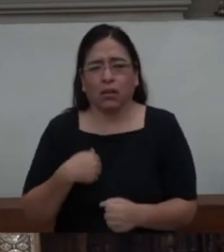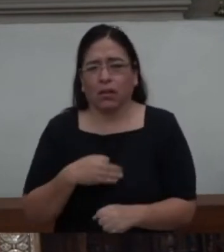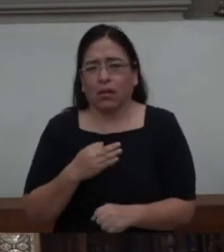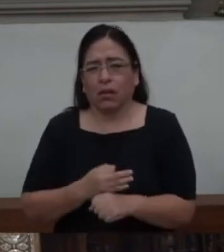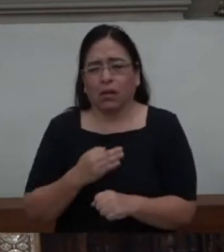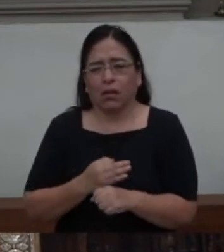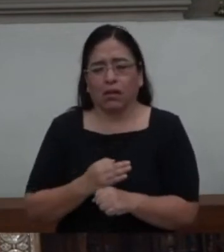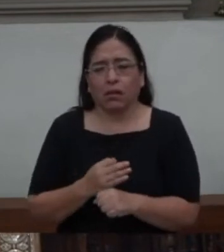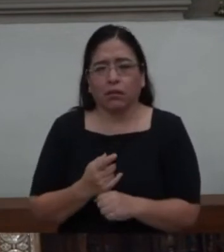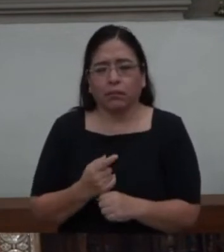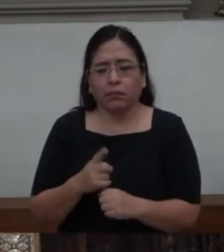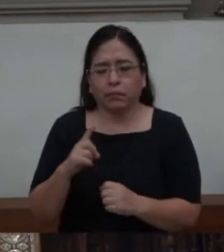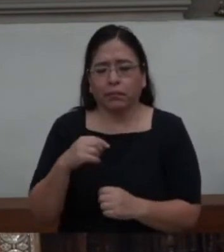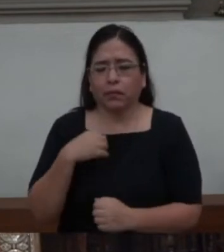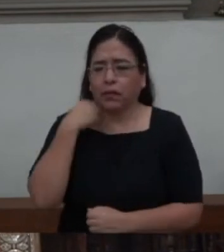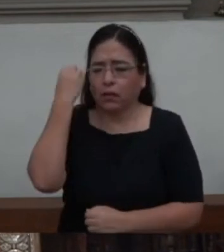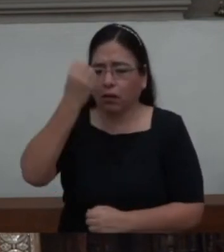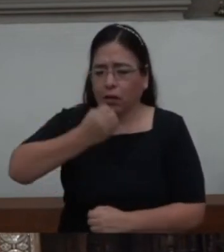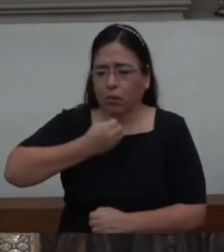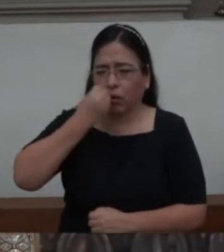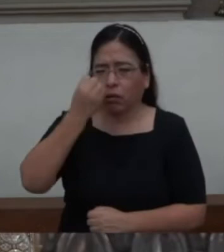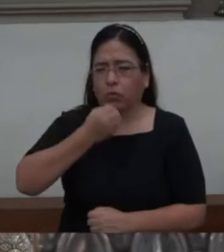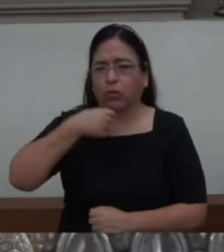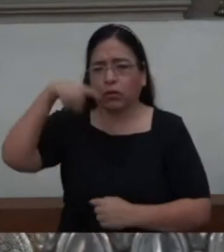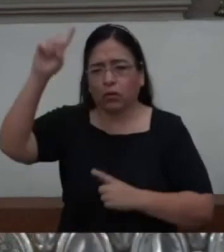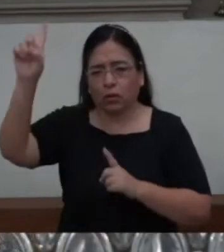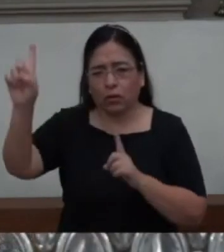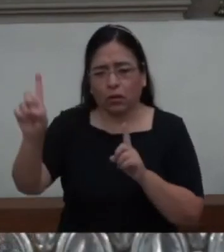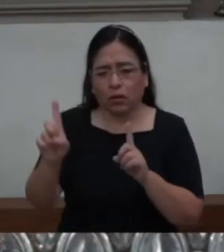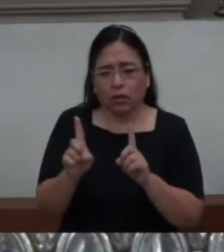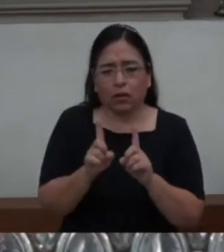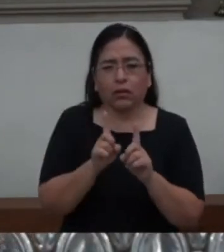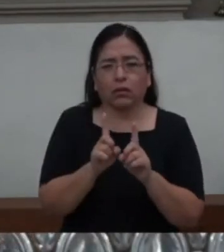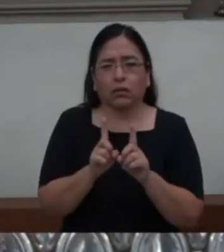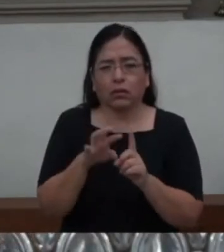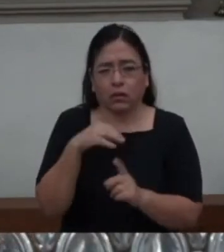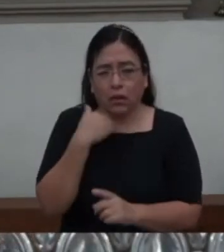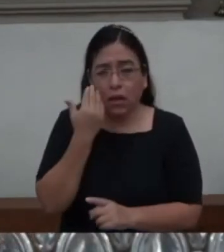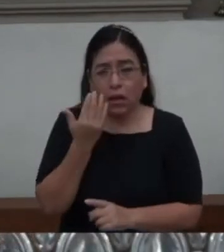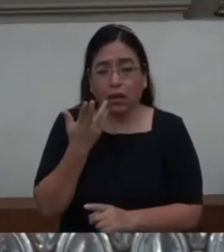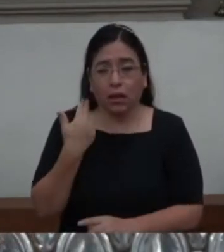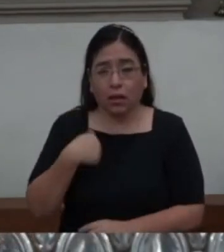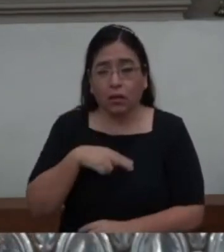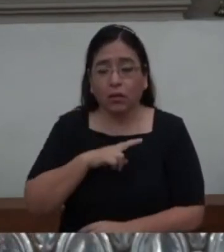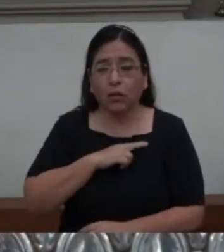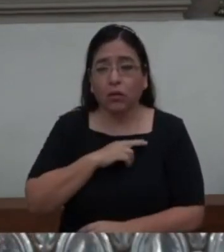oposición. Él quiere hacer este milagro.